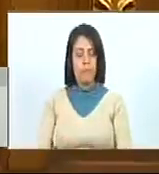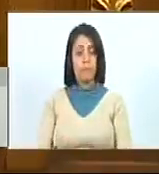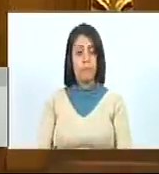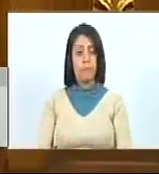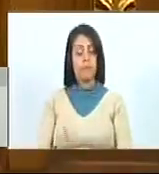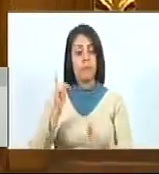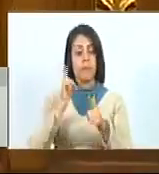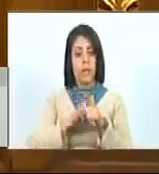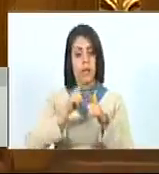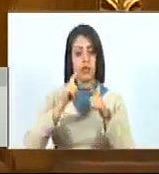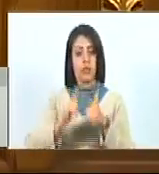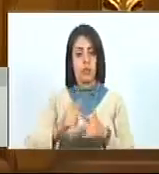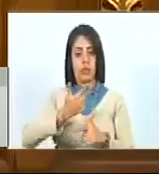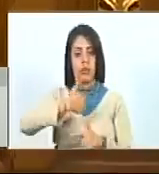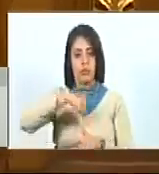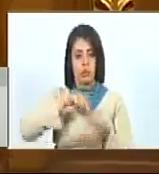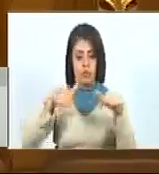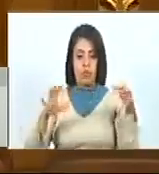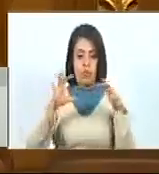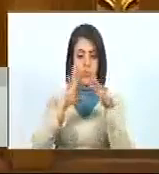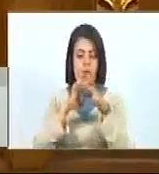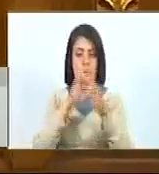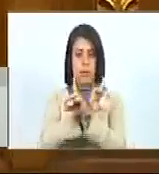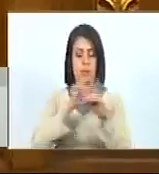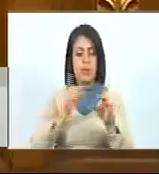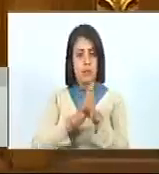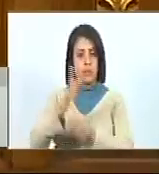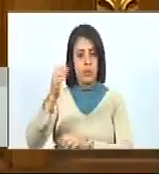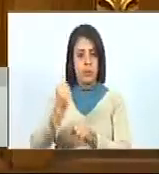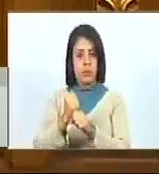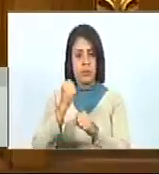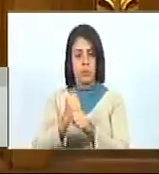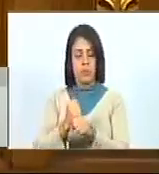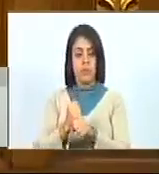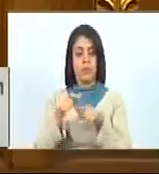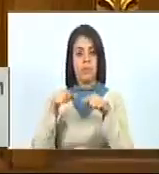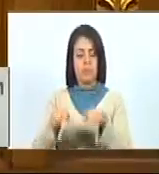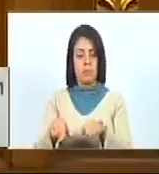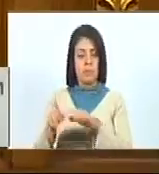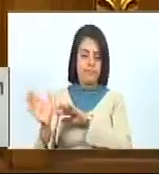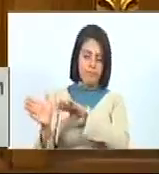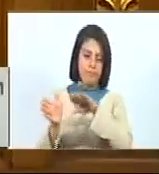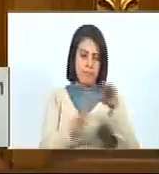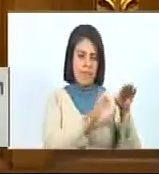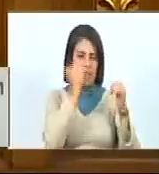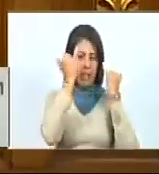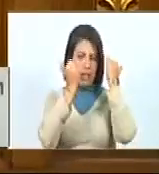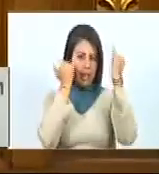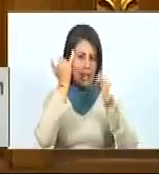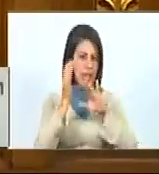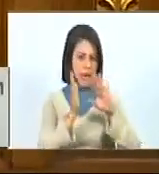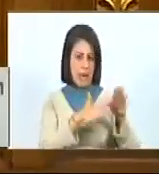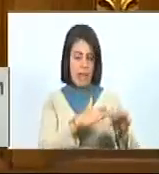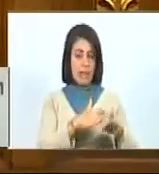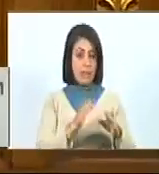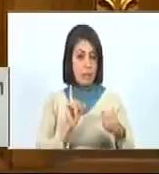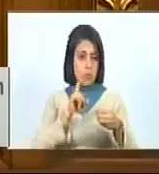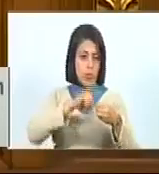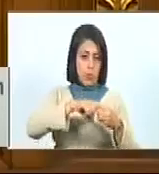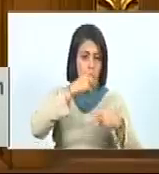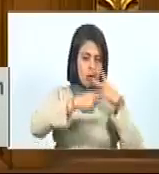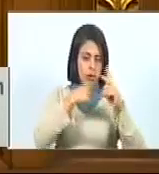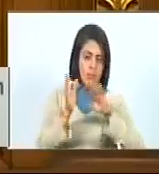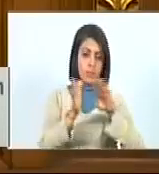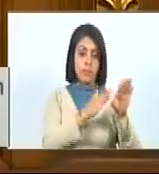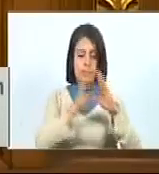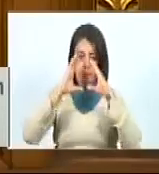En fin, nosotros desde la Alianza Democrática seguiremos trabajando, dejando a un lado nuestra ideología, nuestra afiliación política